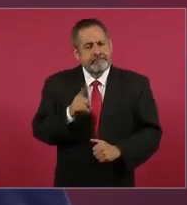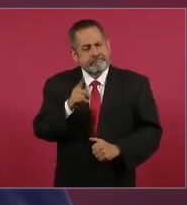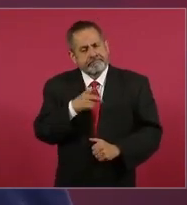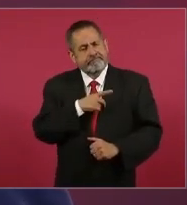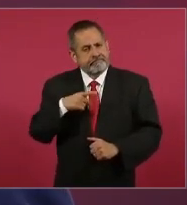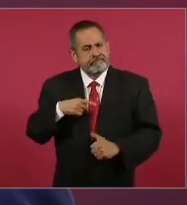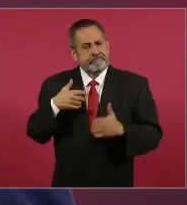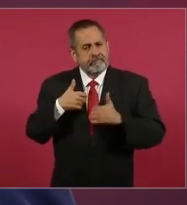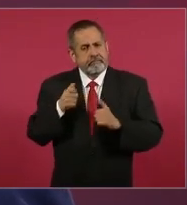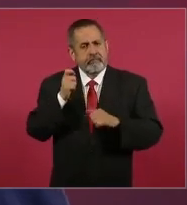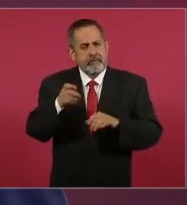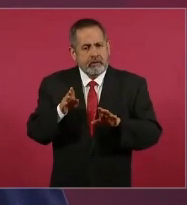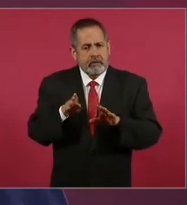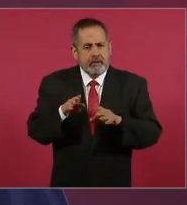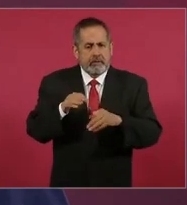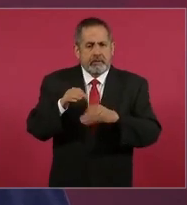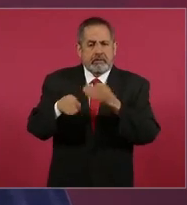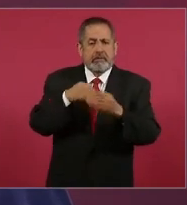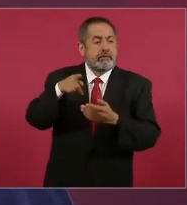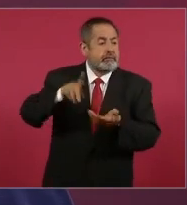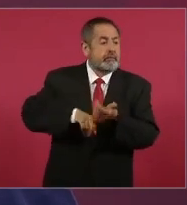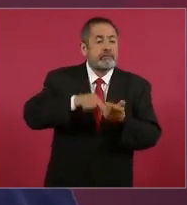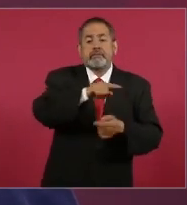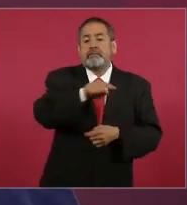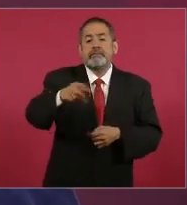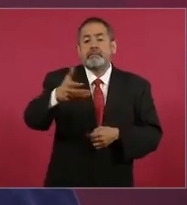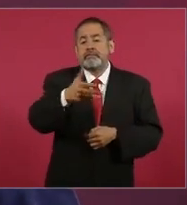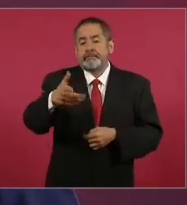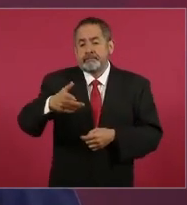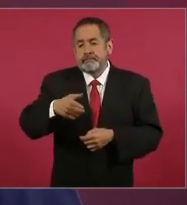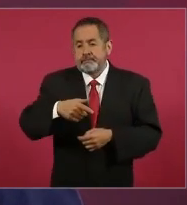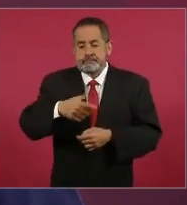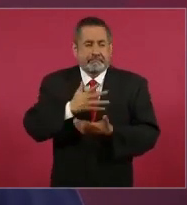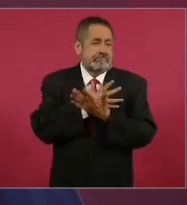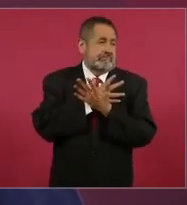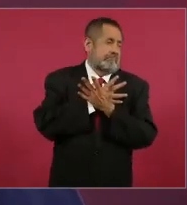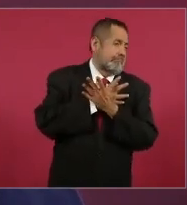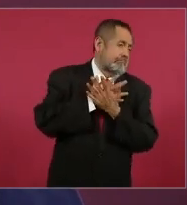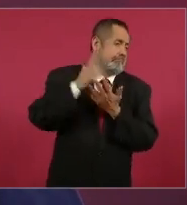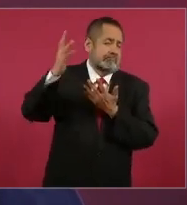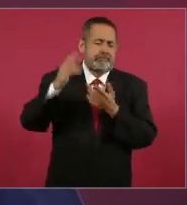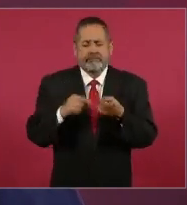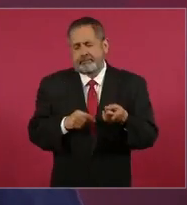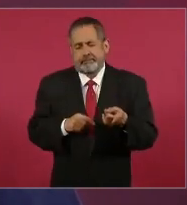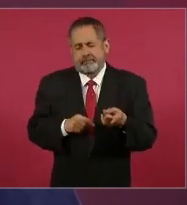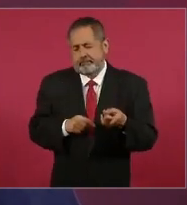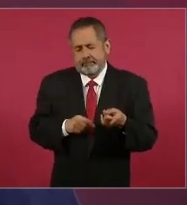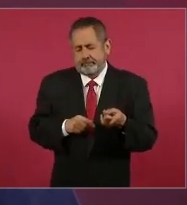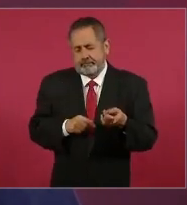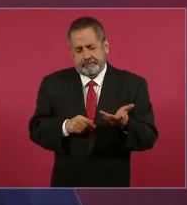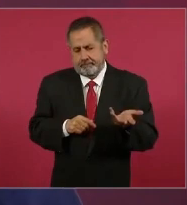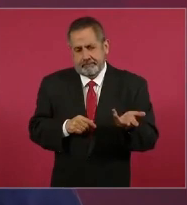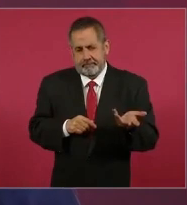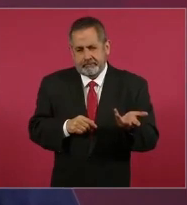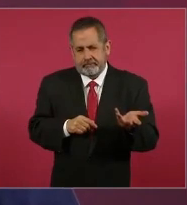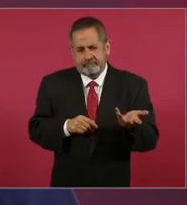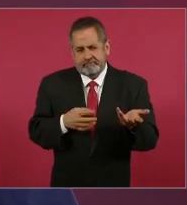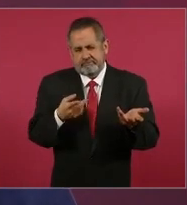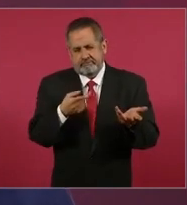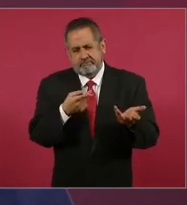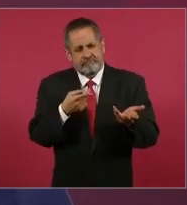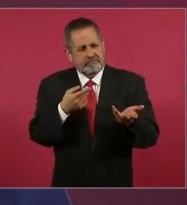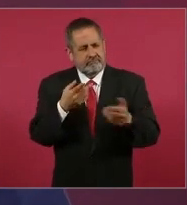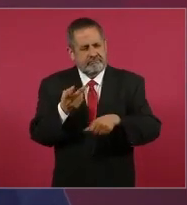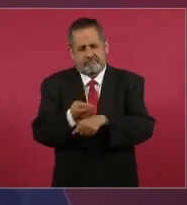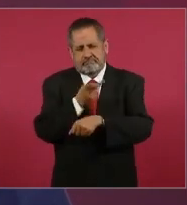que todo eso que se hace de manera extravagante, grosera,